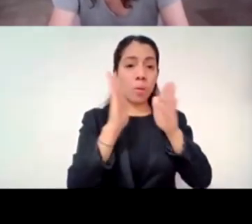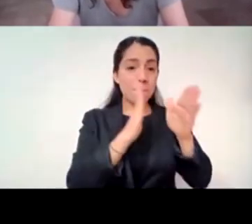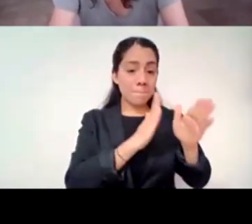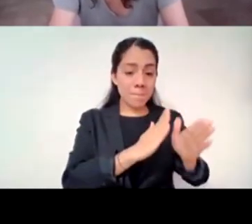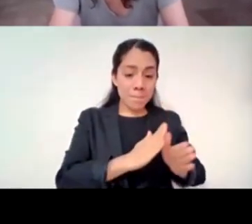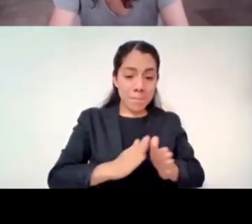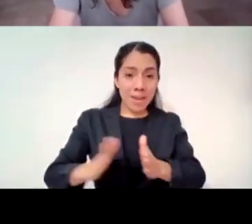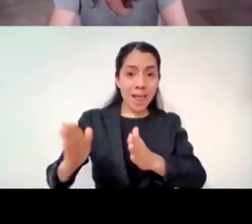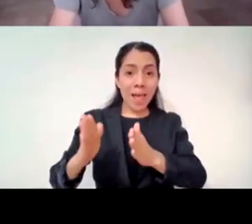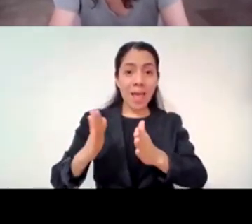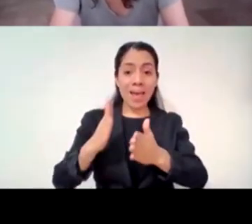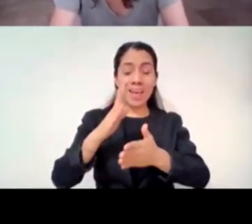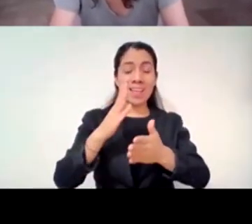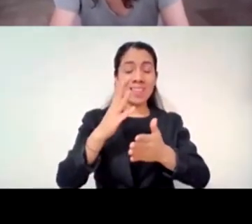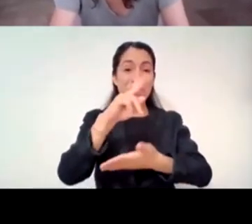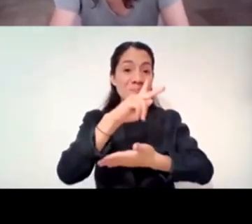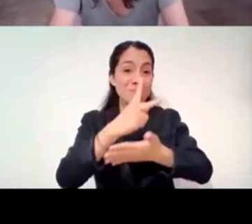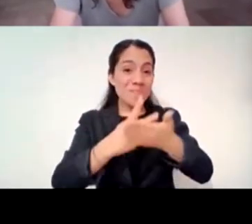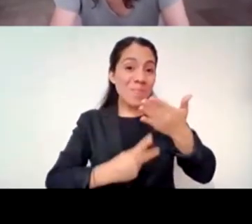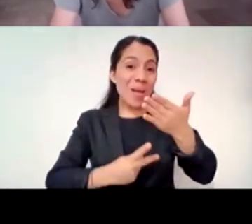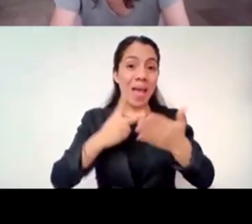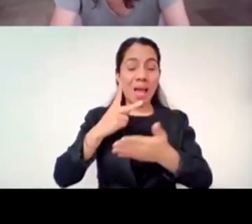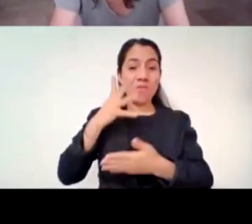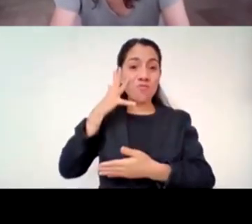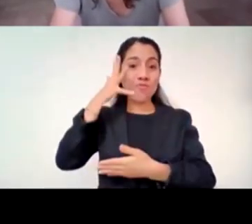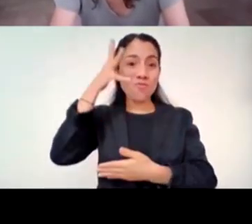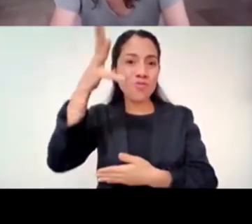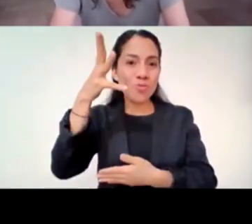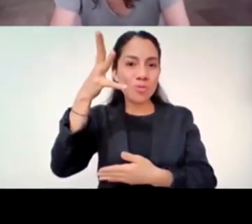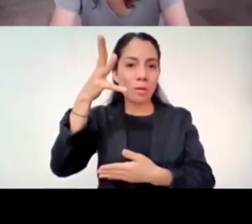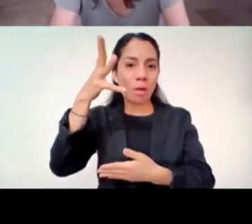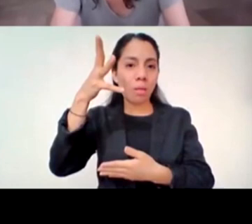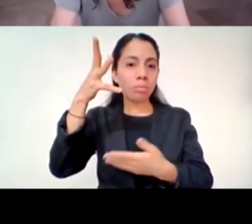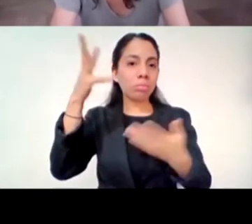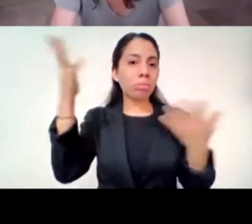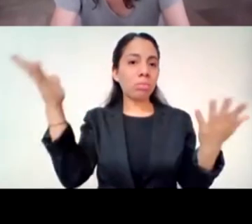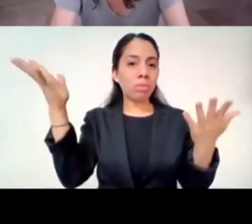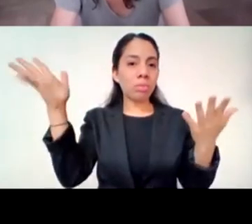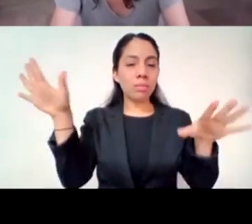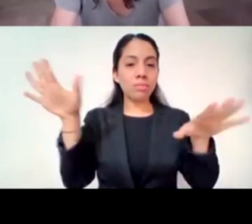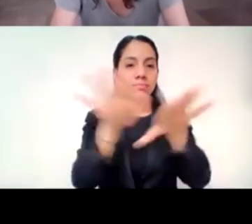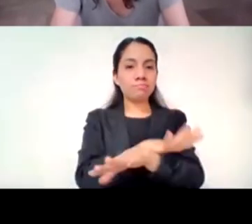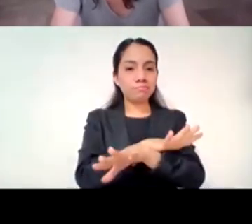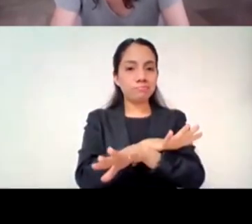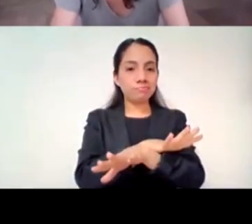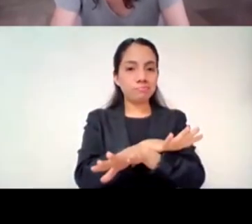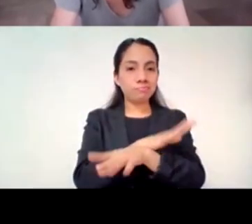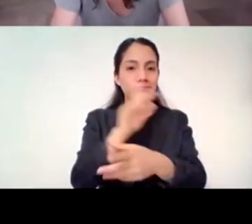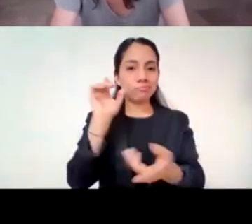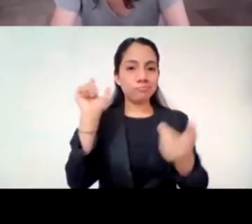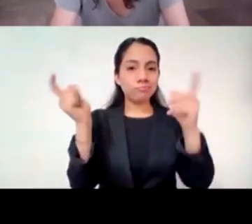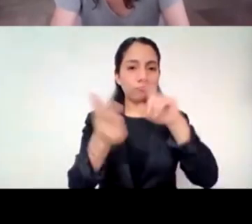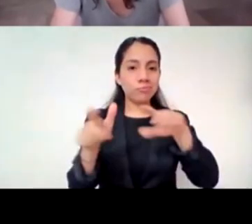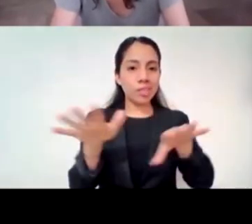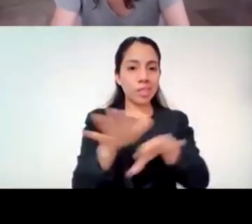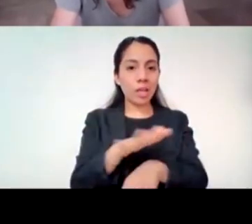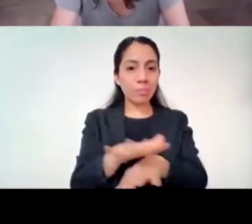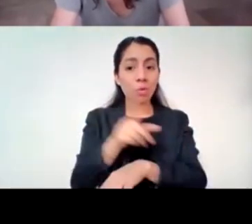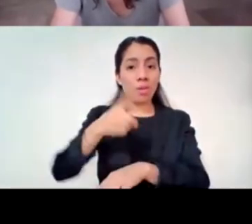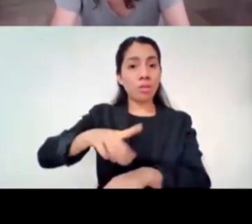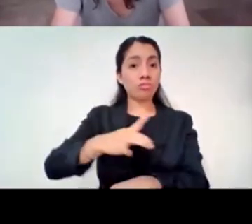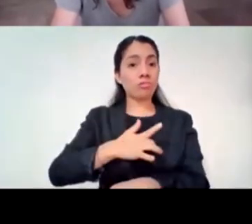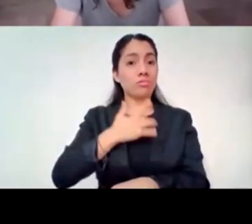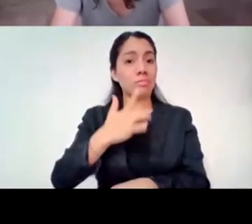más importante. Entonces están indignados, están desesperados, porque este proyecto de vida que